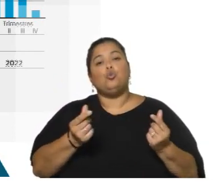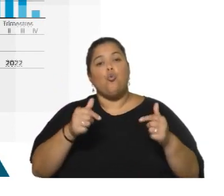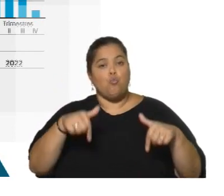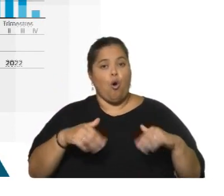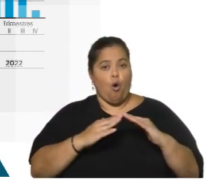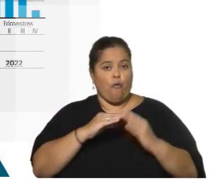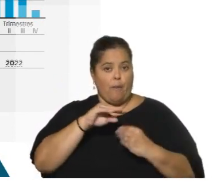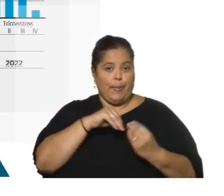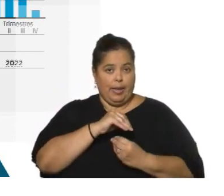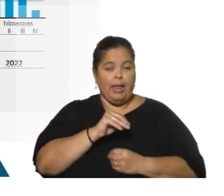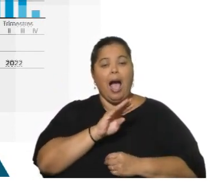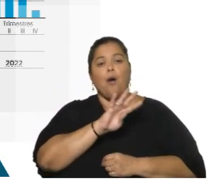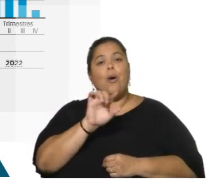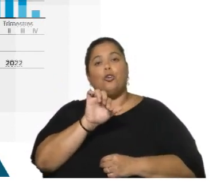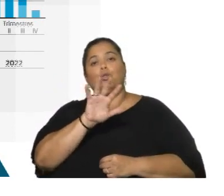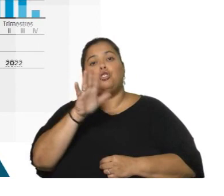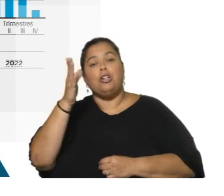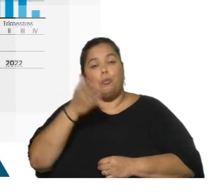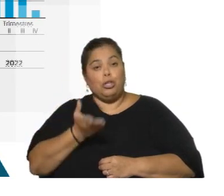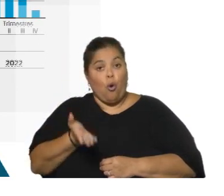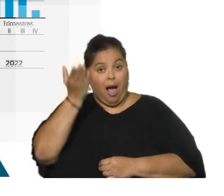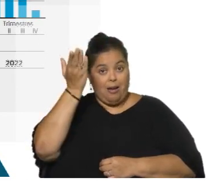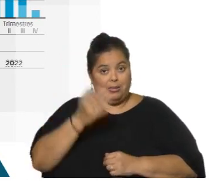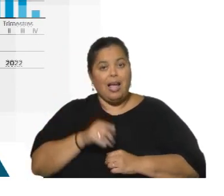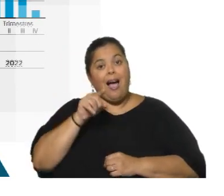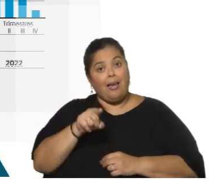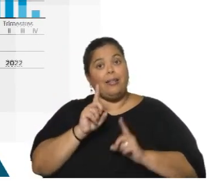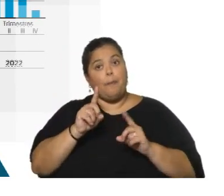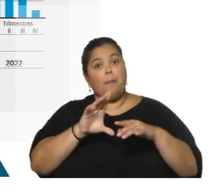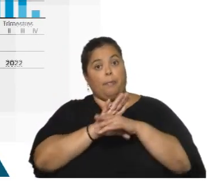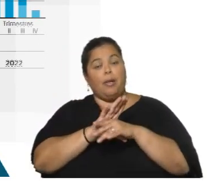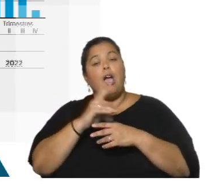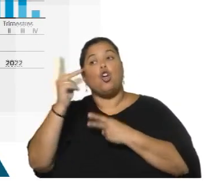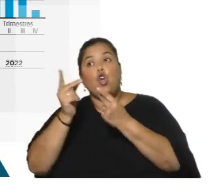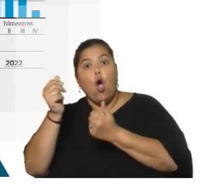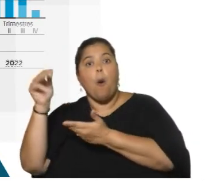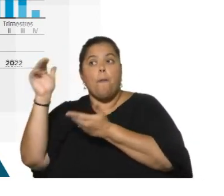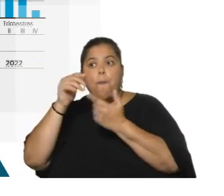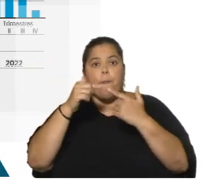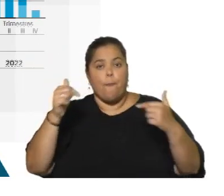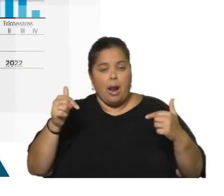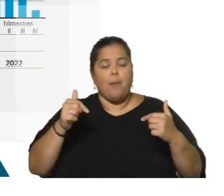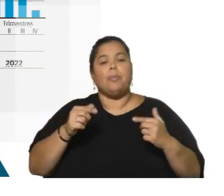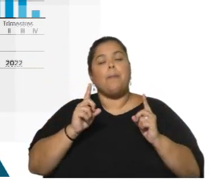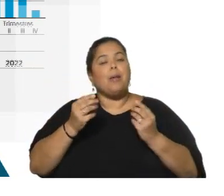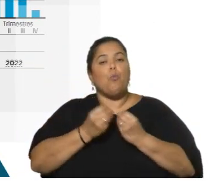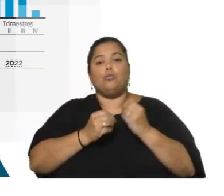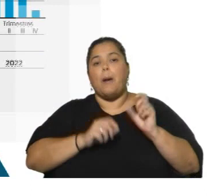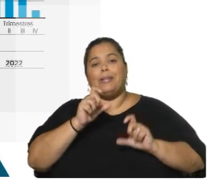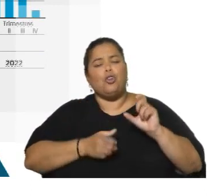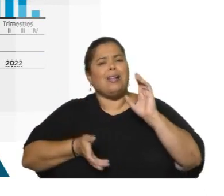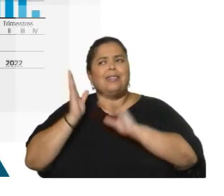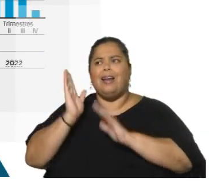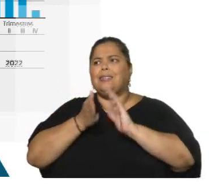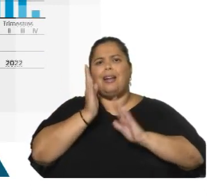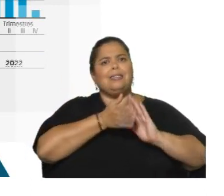un 4.5% al alza. Acá incide la compra de importados y el turismo emisivo, es decir, los muchos y muchos uruguayos que salieron al exterior,